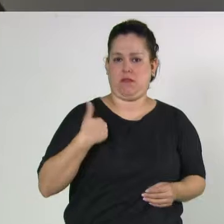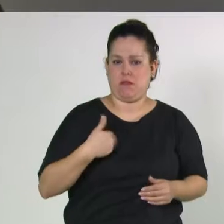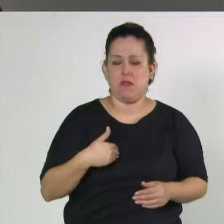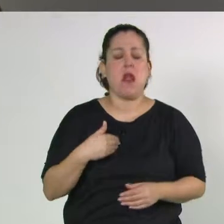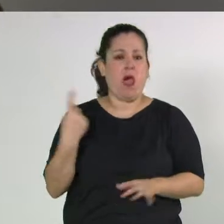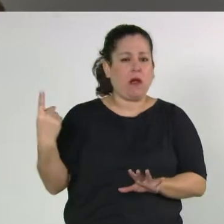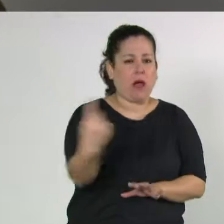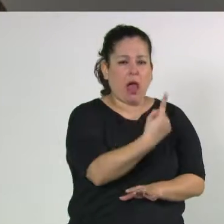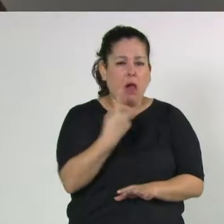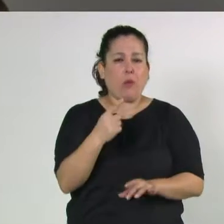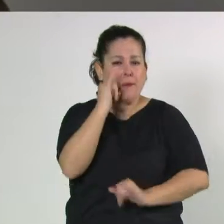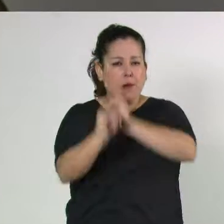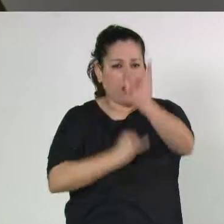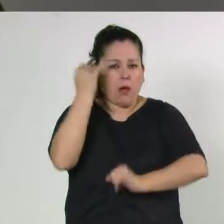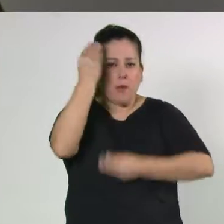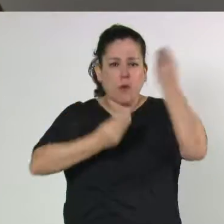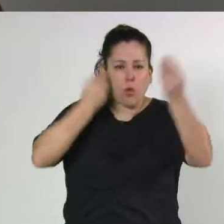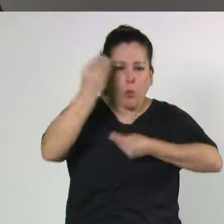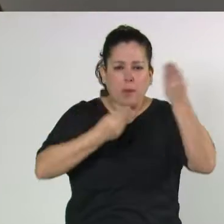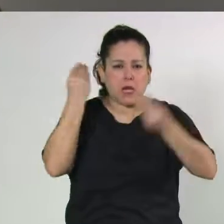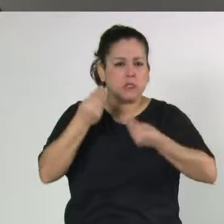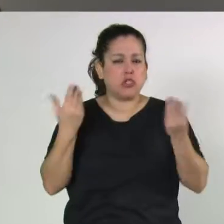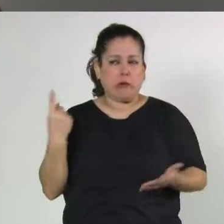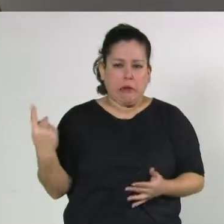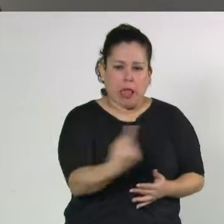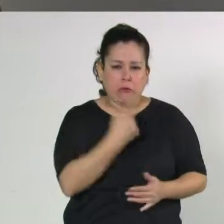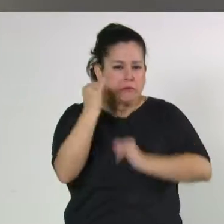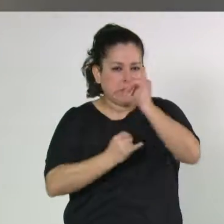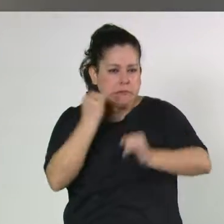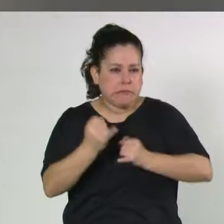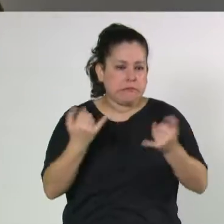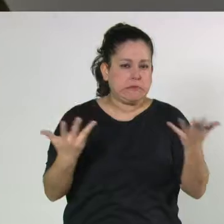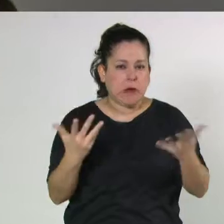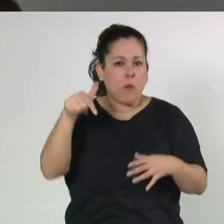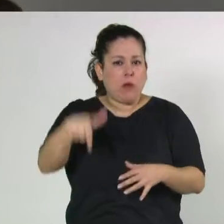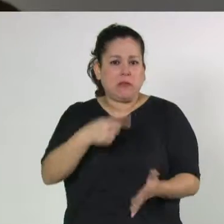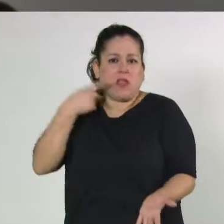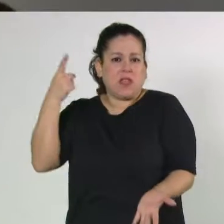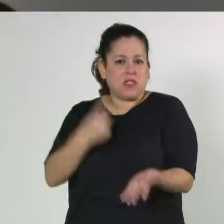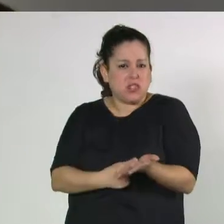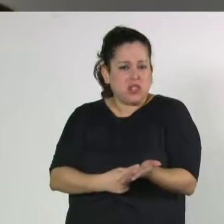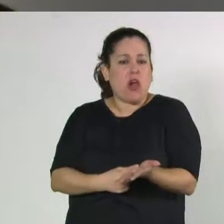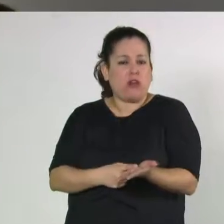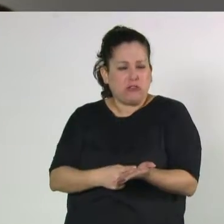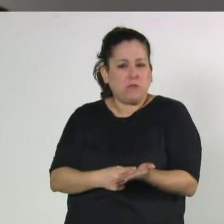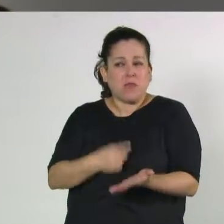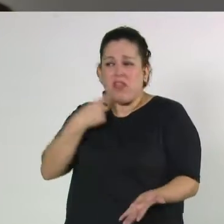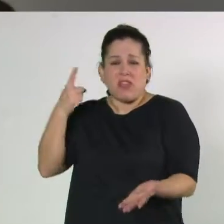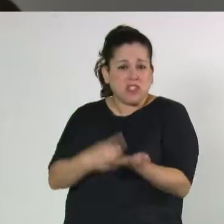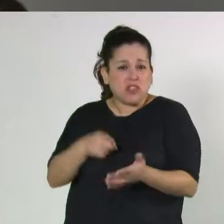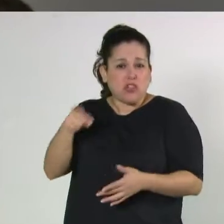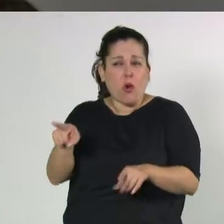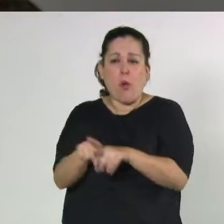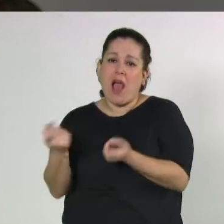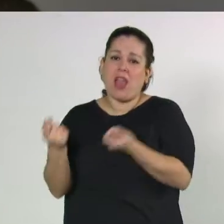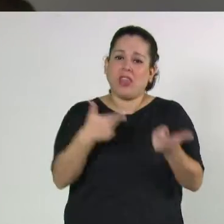trayendo la preocupación que tenemos cada uno de nosotros por esta medida que, lejos de